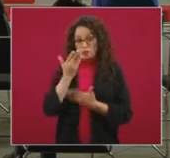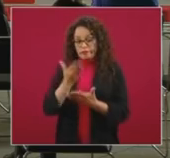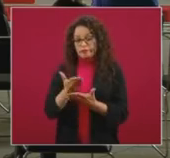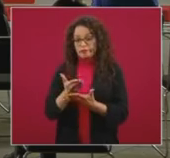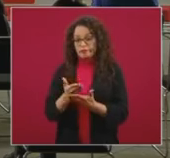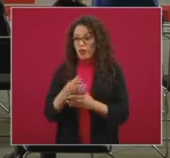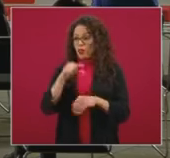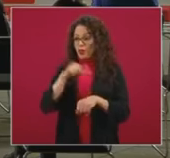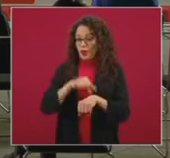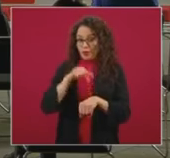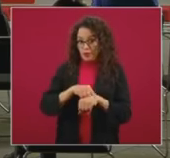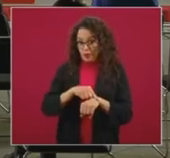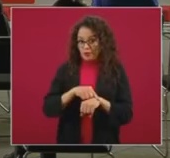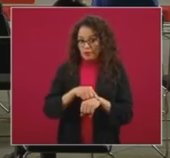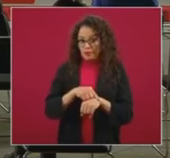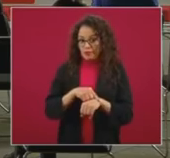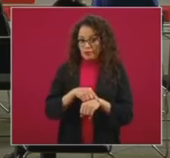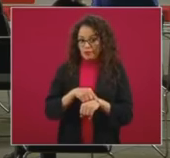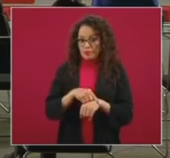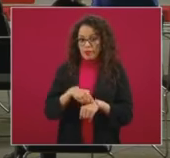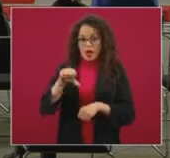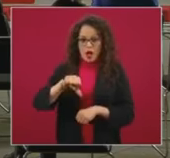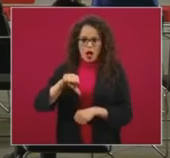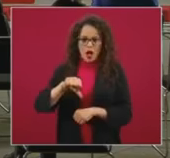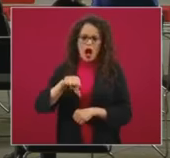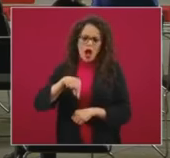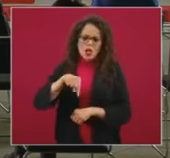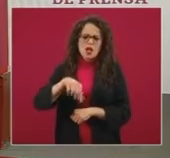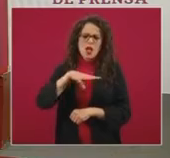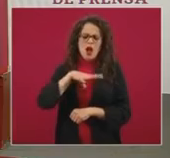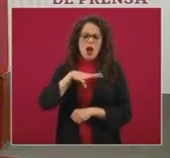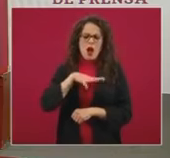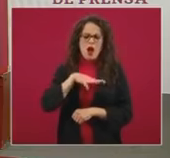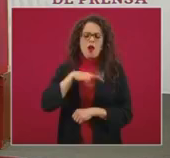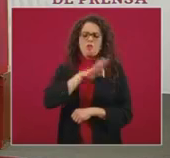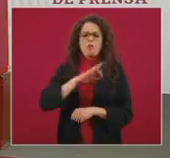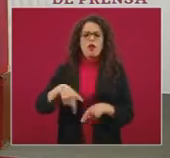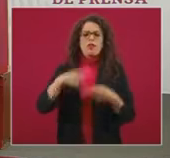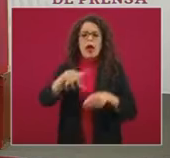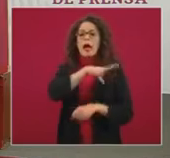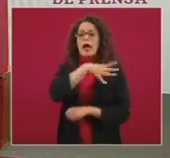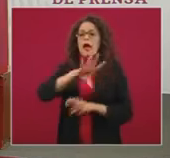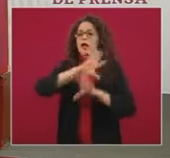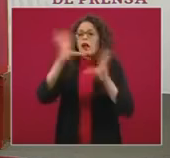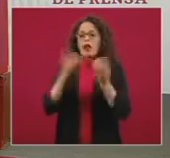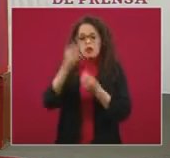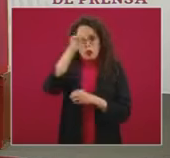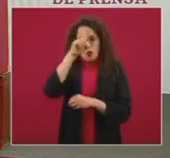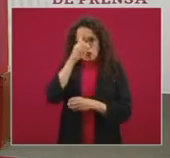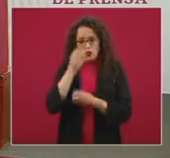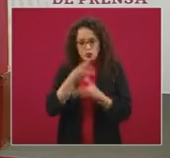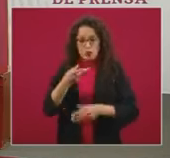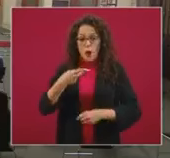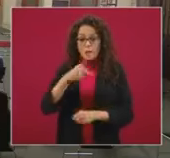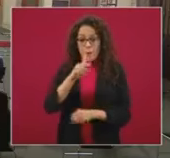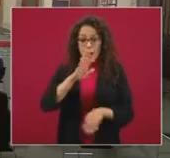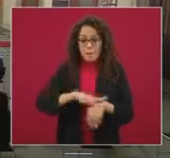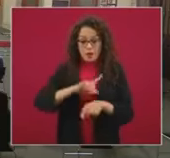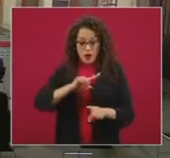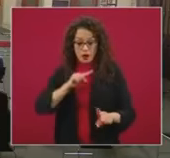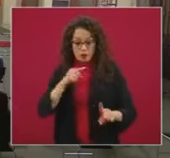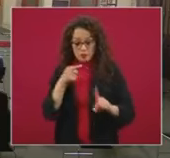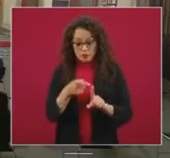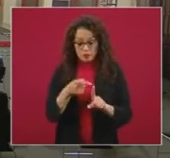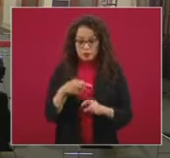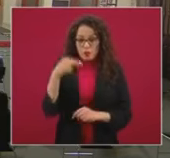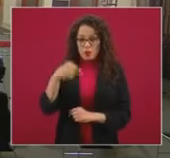tenemos planteamientos generales sobre el curso de la epidemia podemos dar recomendaciones generales pero aquellas que aplican como el nombre lo